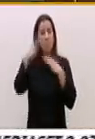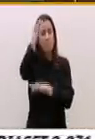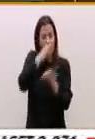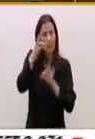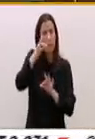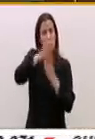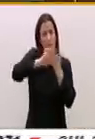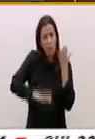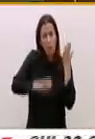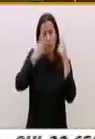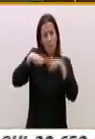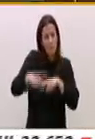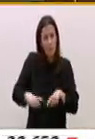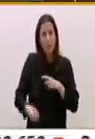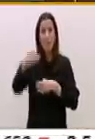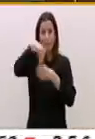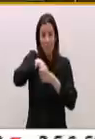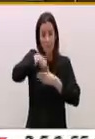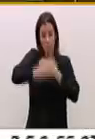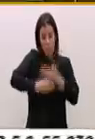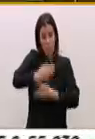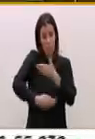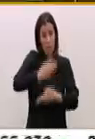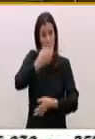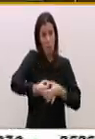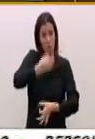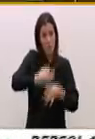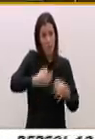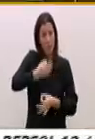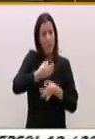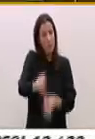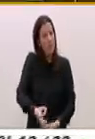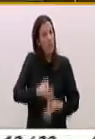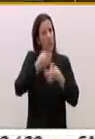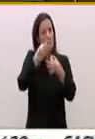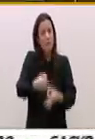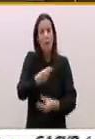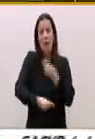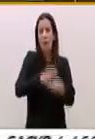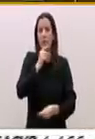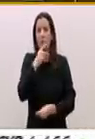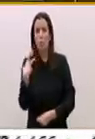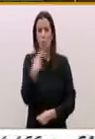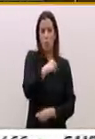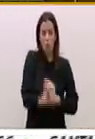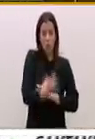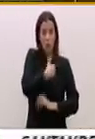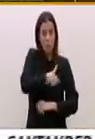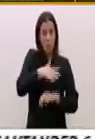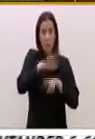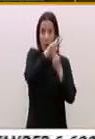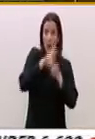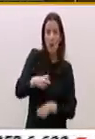han trascendido en el marco del proceso judicial, sistemáticamente se ha negado a crear esta comisión que está más que